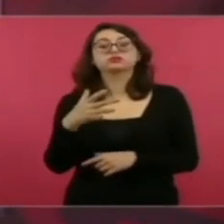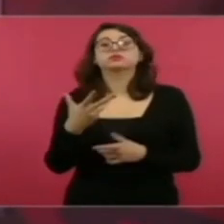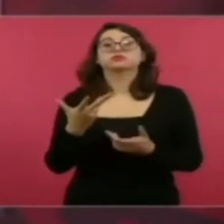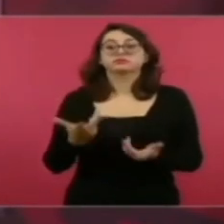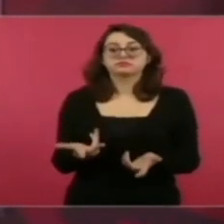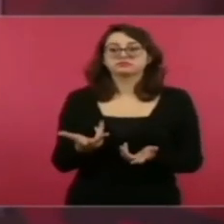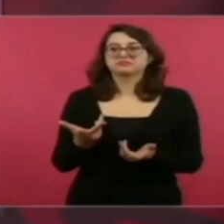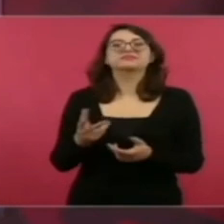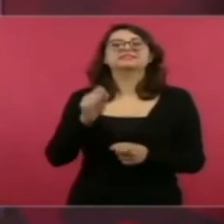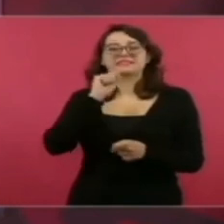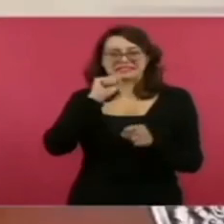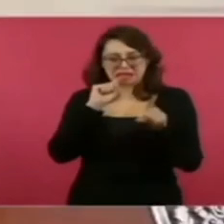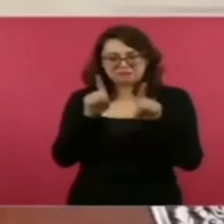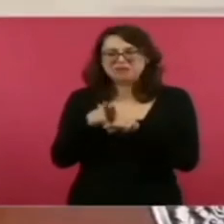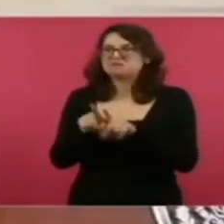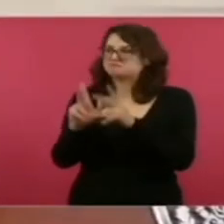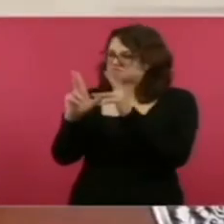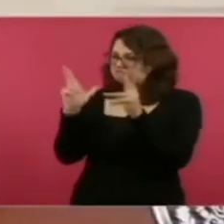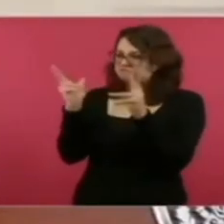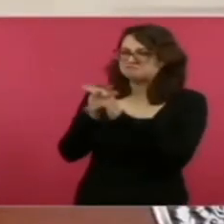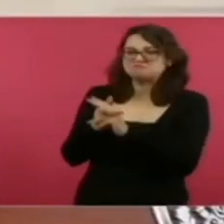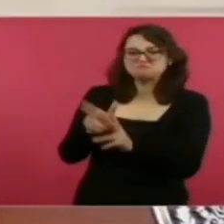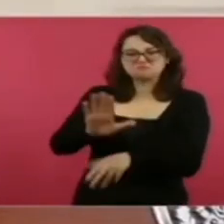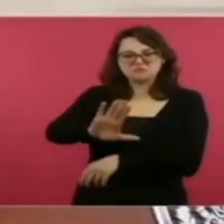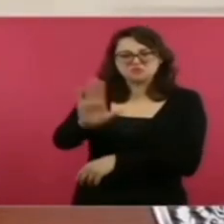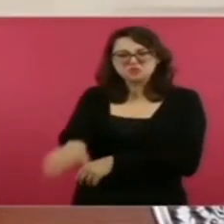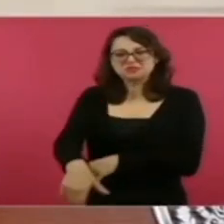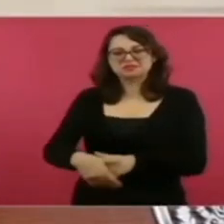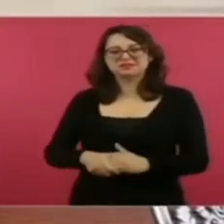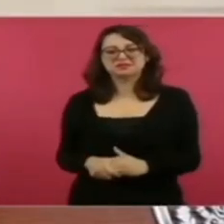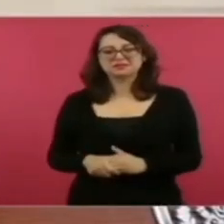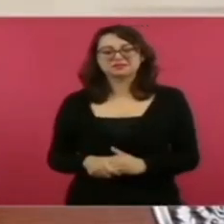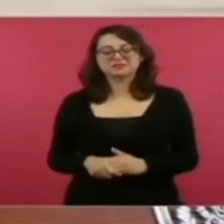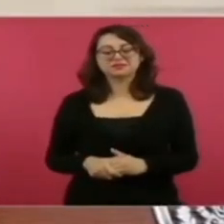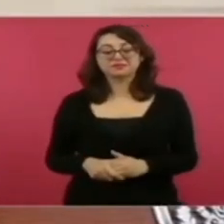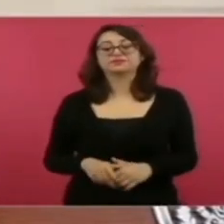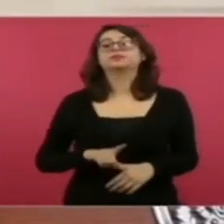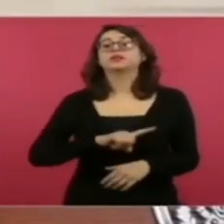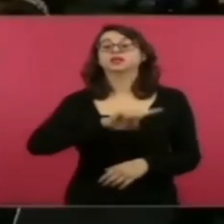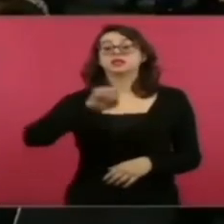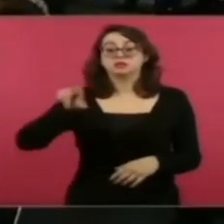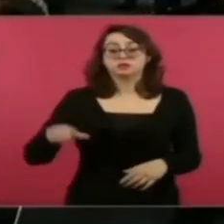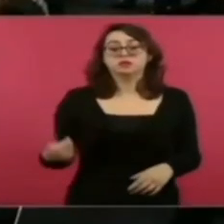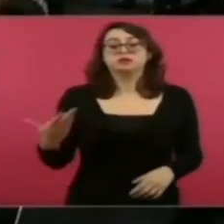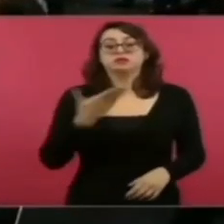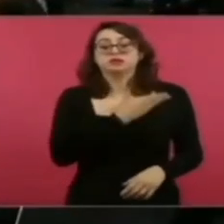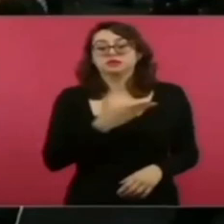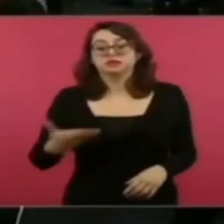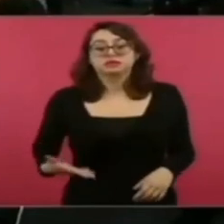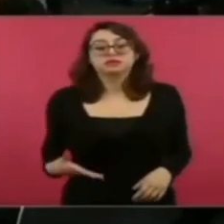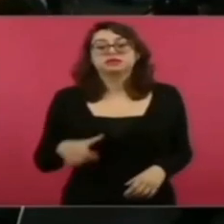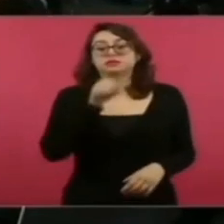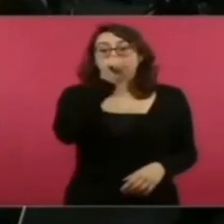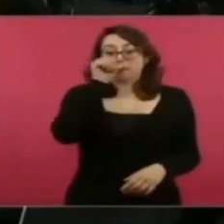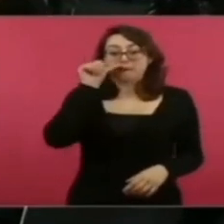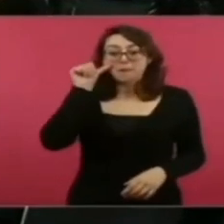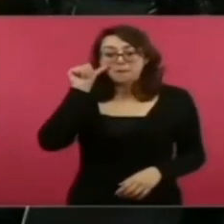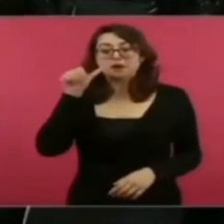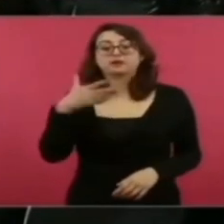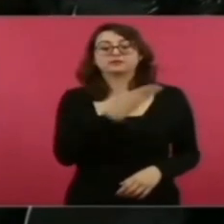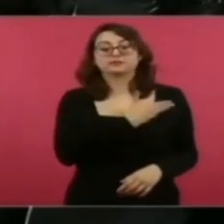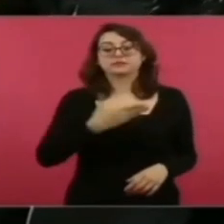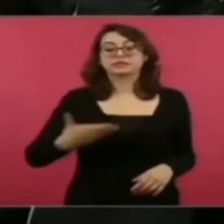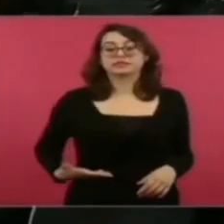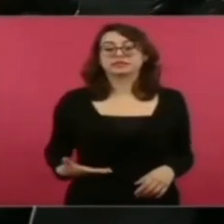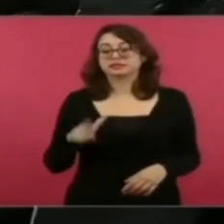Luego, el periodo de Juárez y de Lerdo, sobre